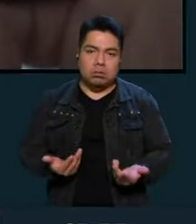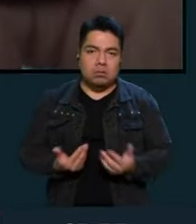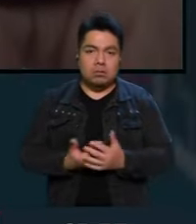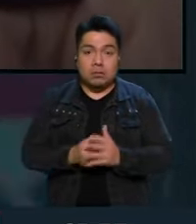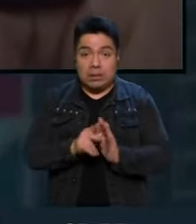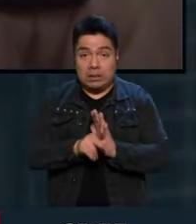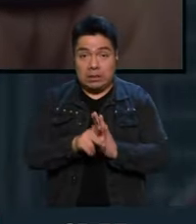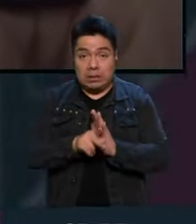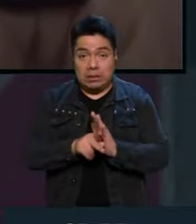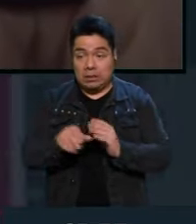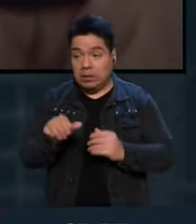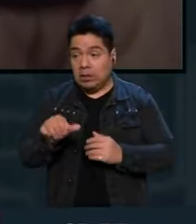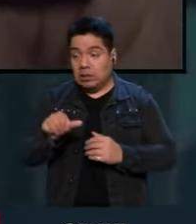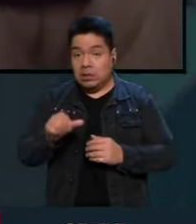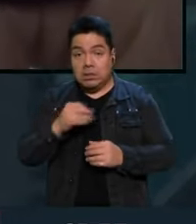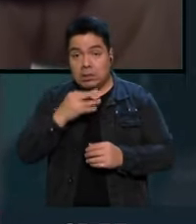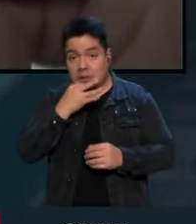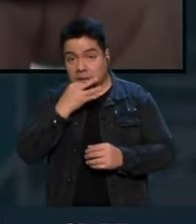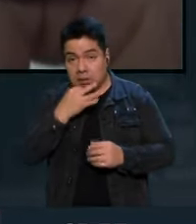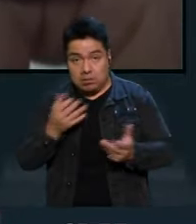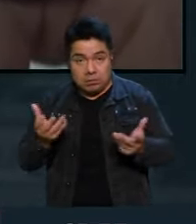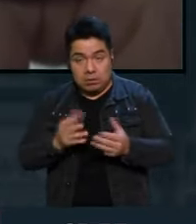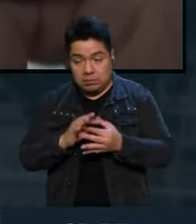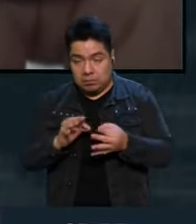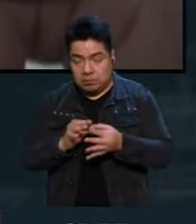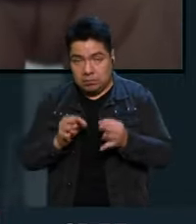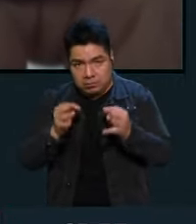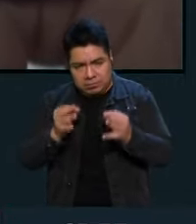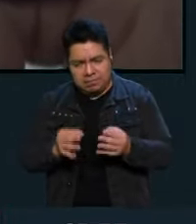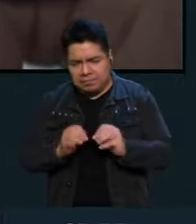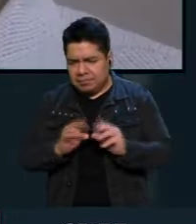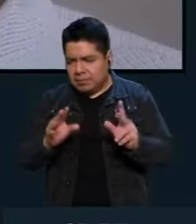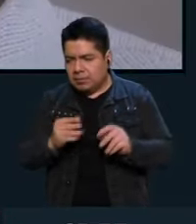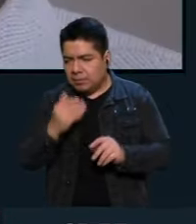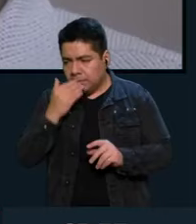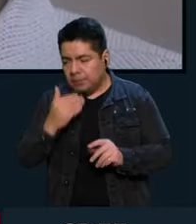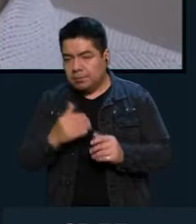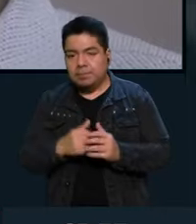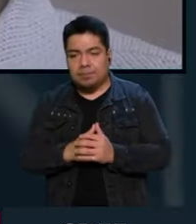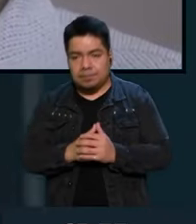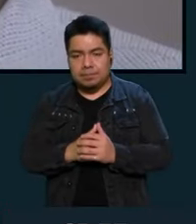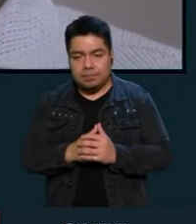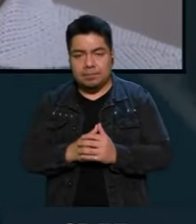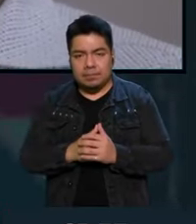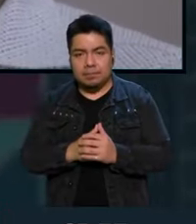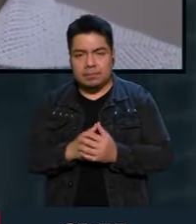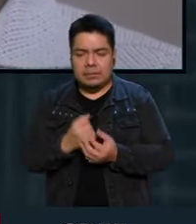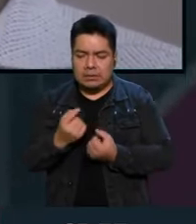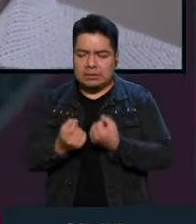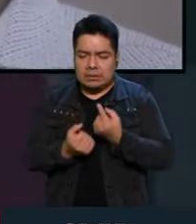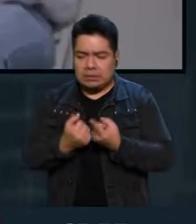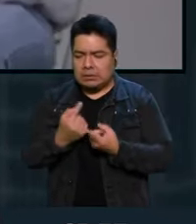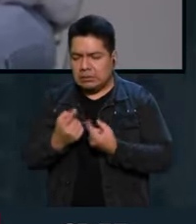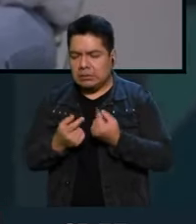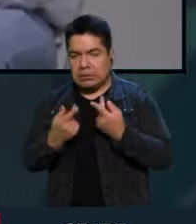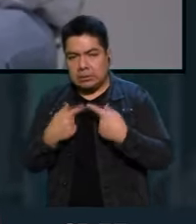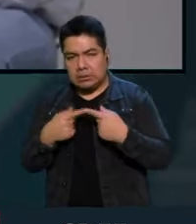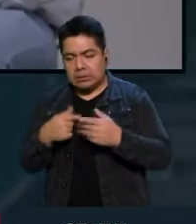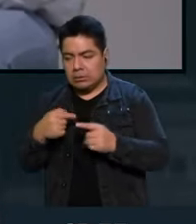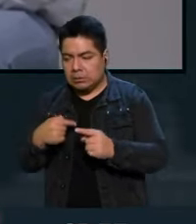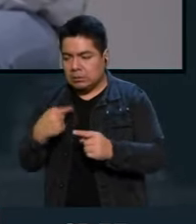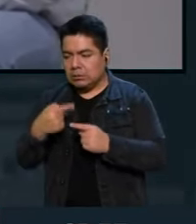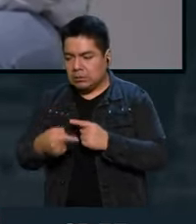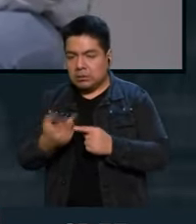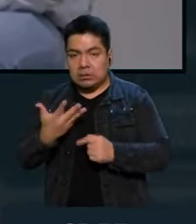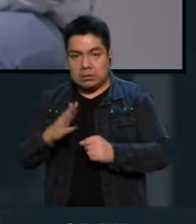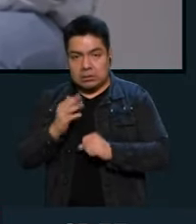documental de 16 minutos que es extraordinario, que sigue a algunas personas diez años